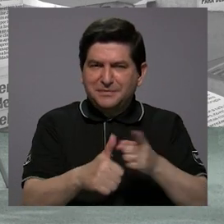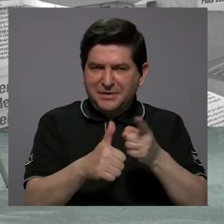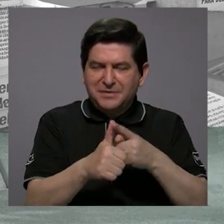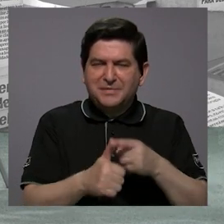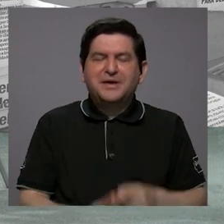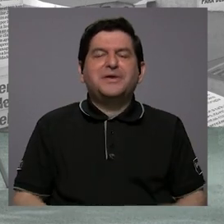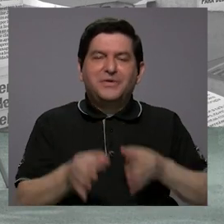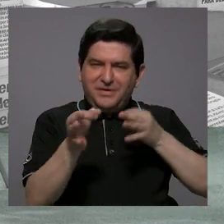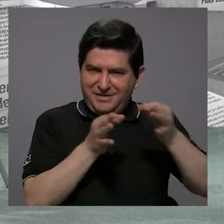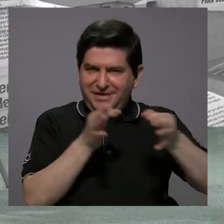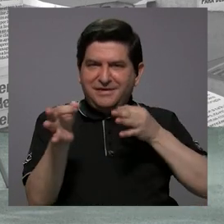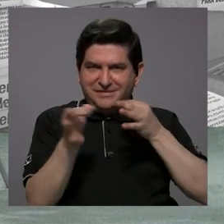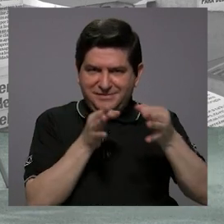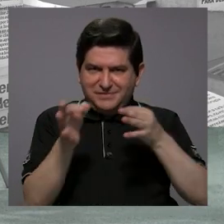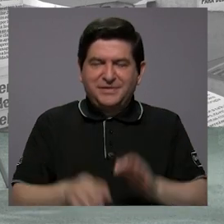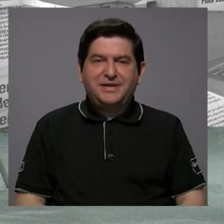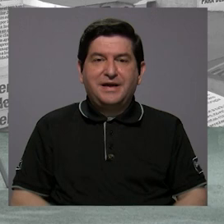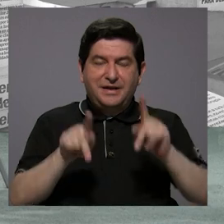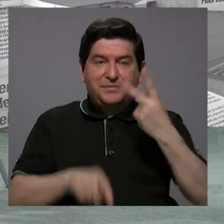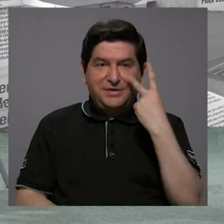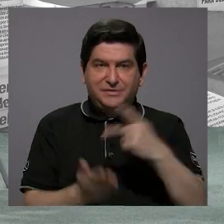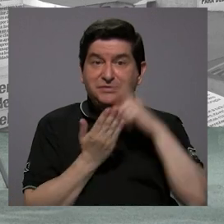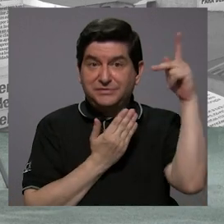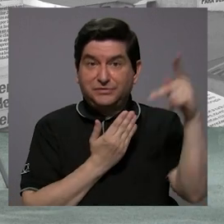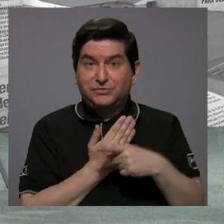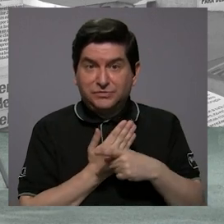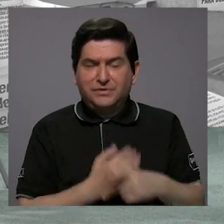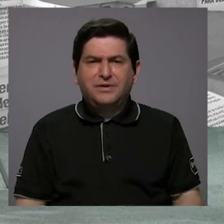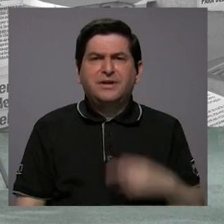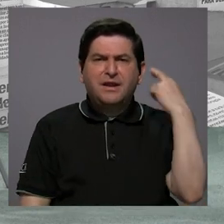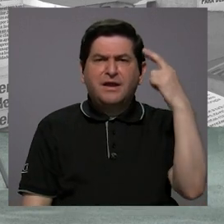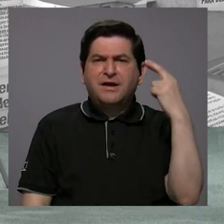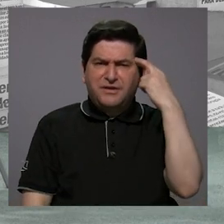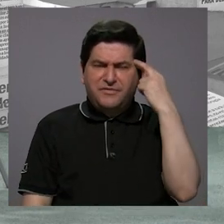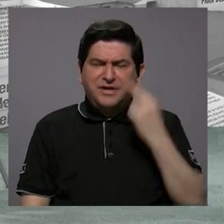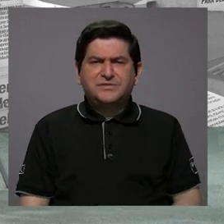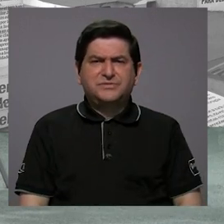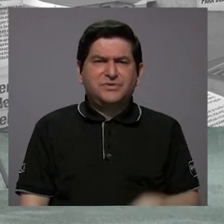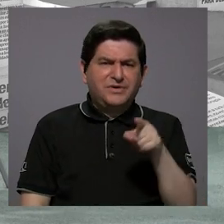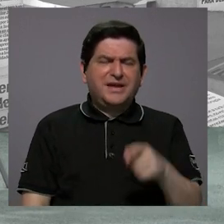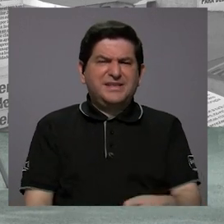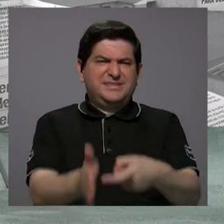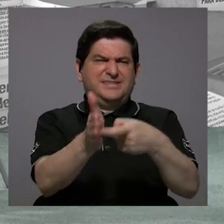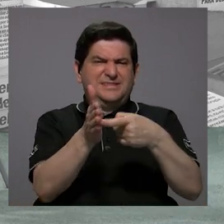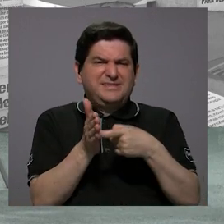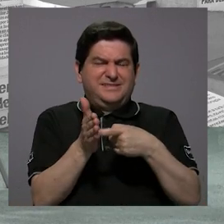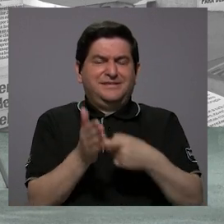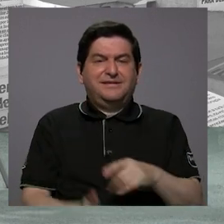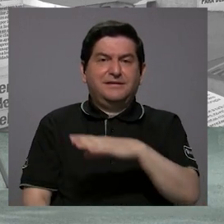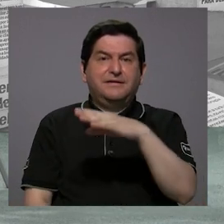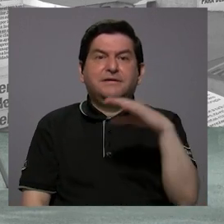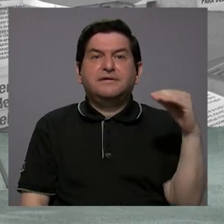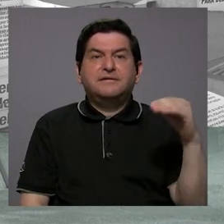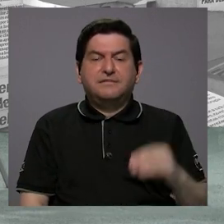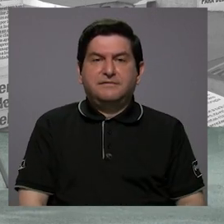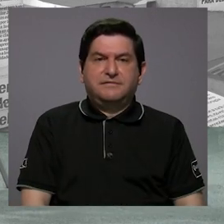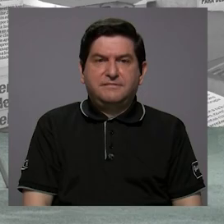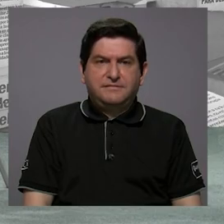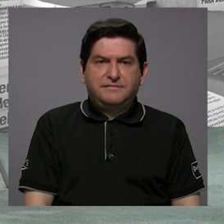Para que usted les explique a la audiencia por qué es que han hecho esta demanda y por qué están